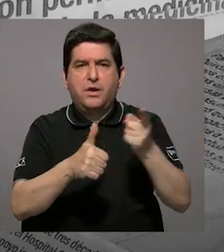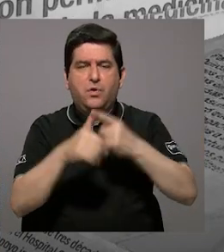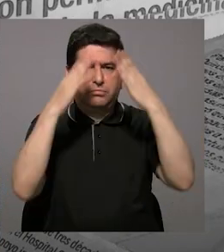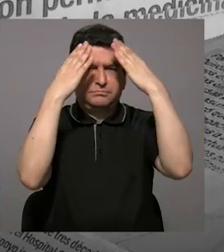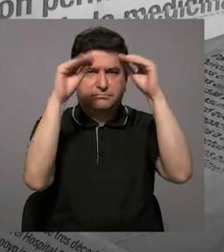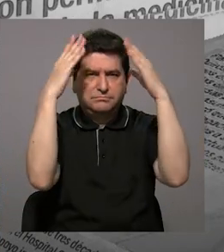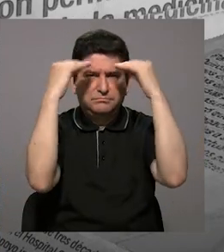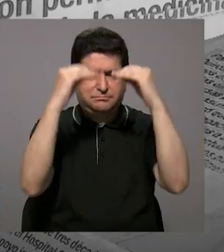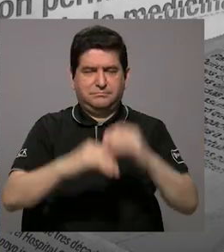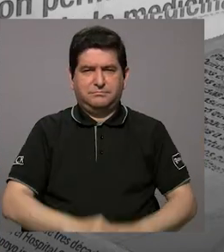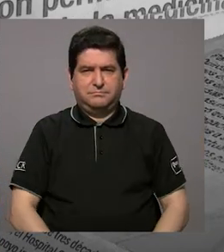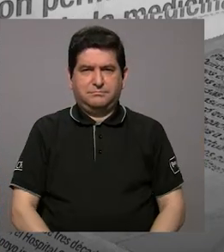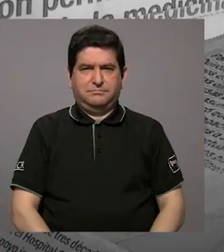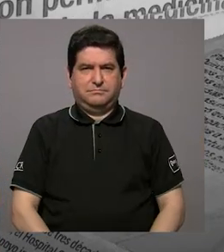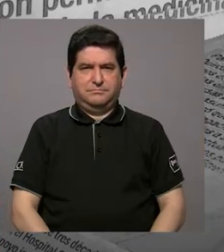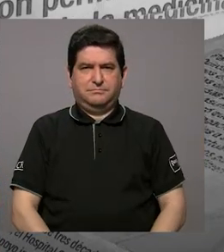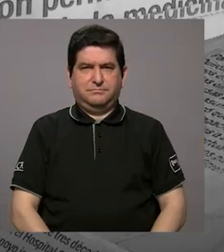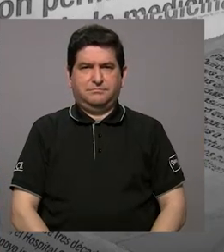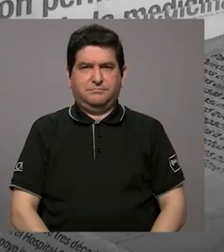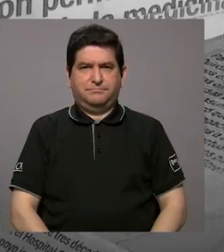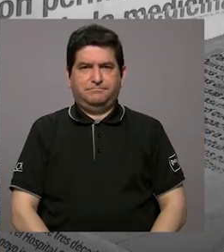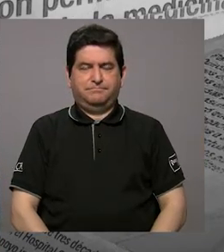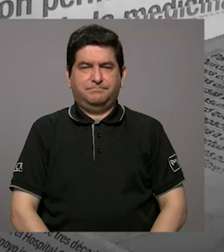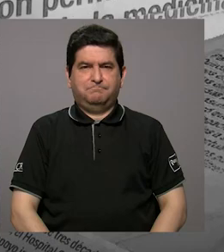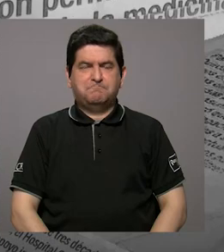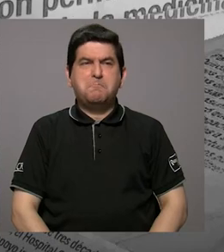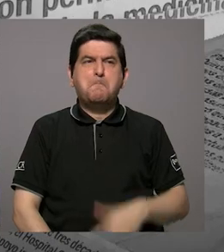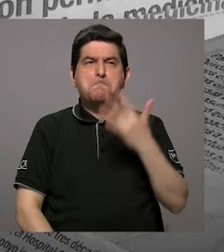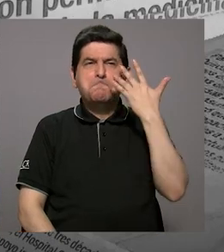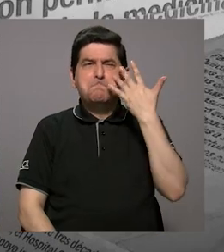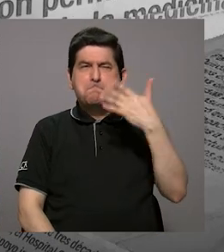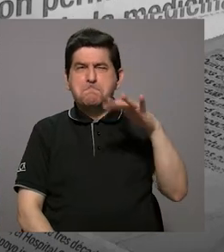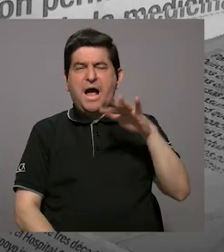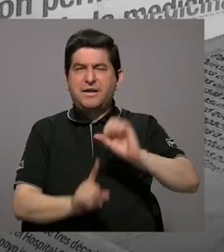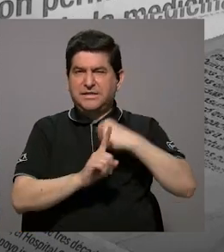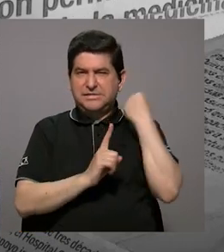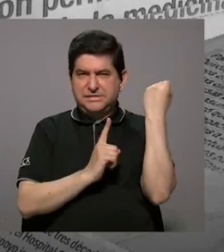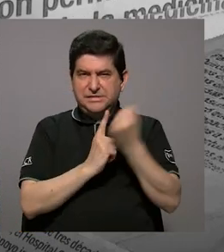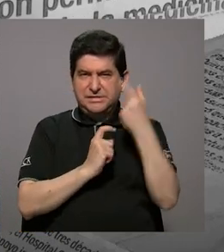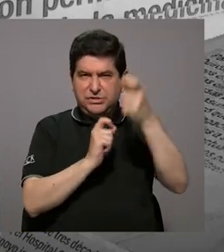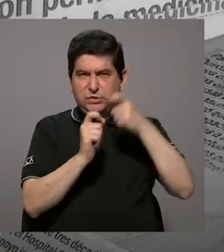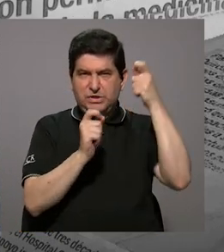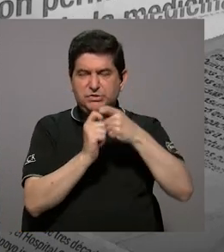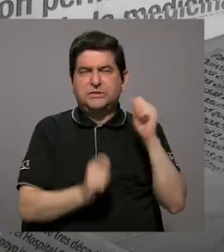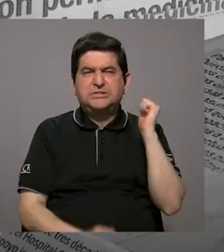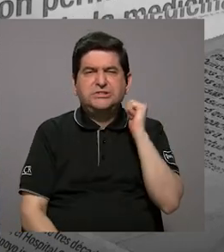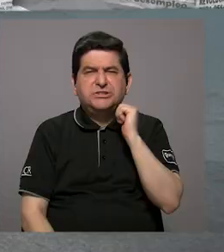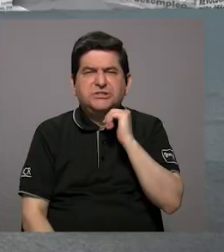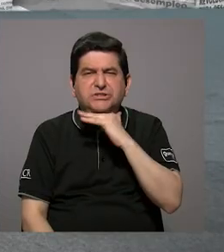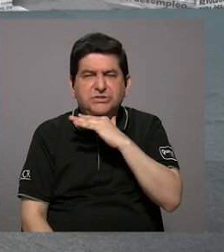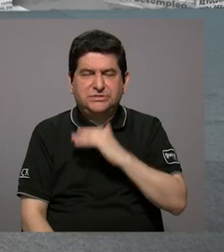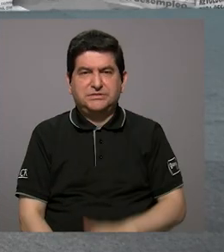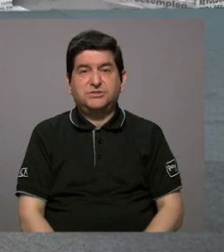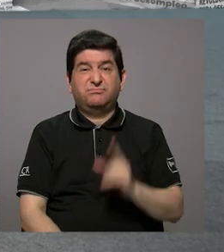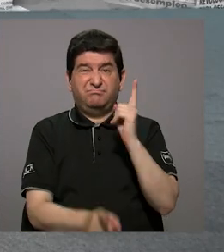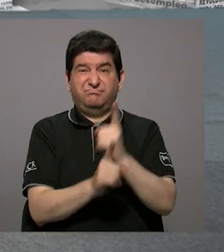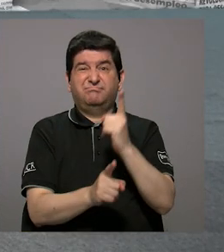dieron los primeros reportes y al ser, o por lo menos pareciera ser, una situación puntual de contaminación,